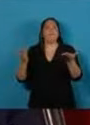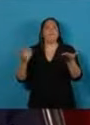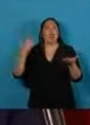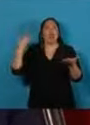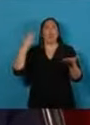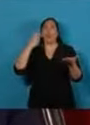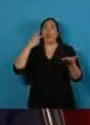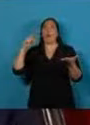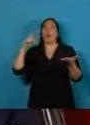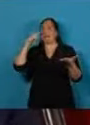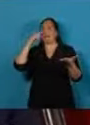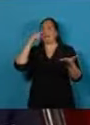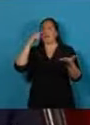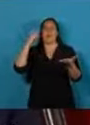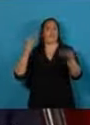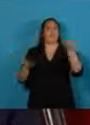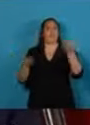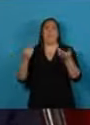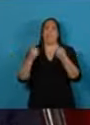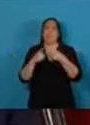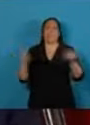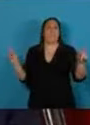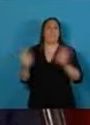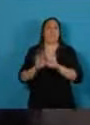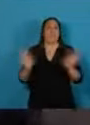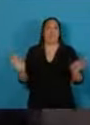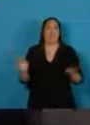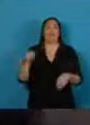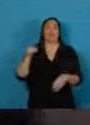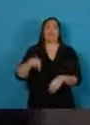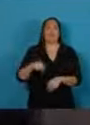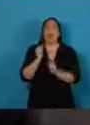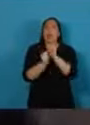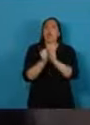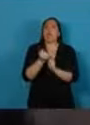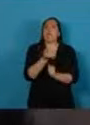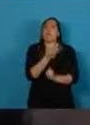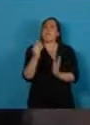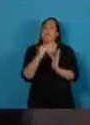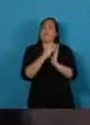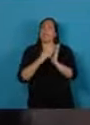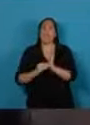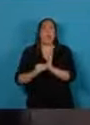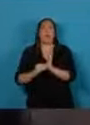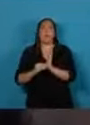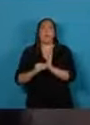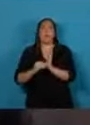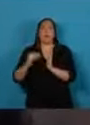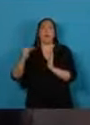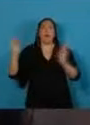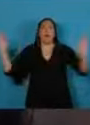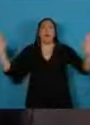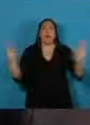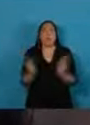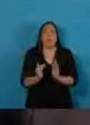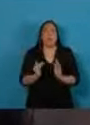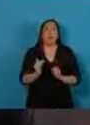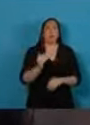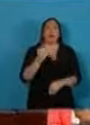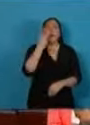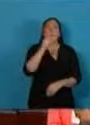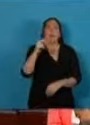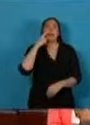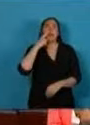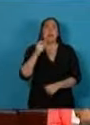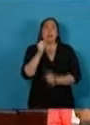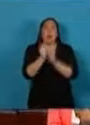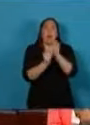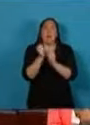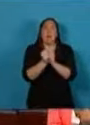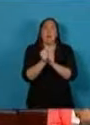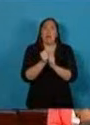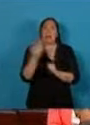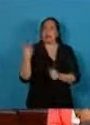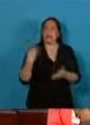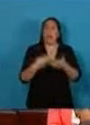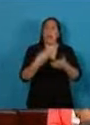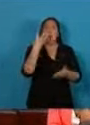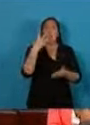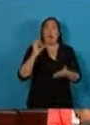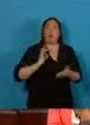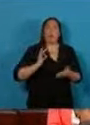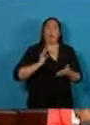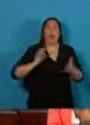empresas es la más baja desde el año 2009. Se cerraron 20.000 empresas en 4 años. De ellas,